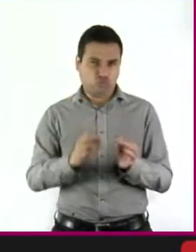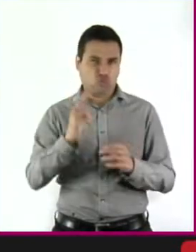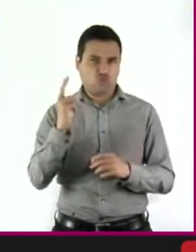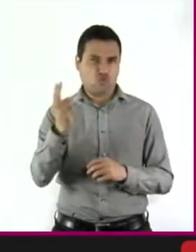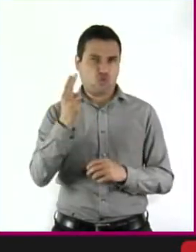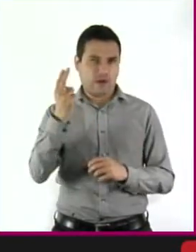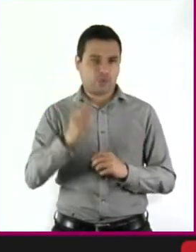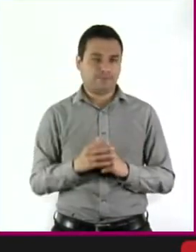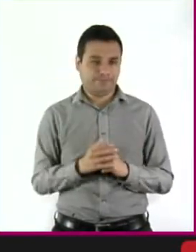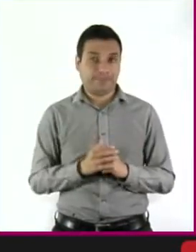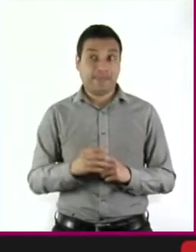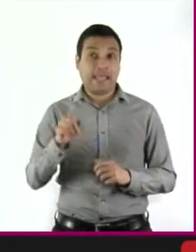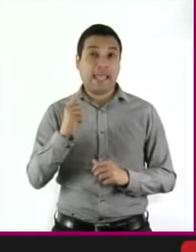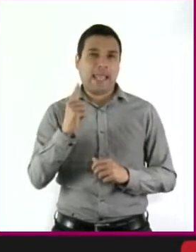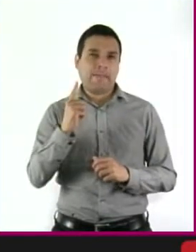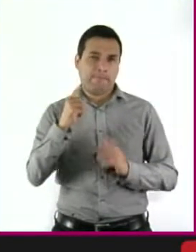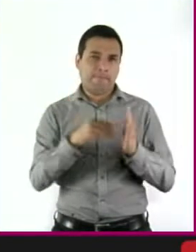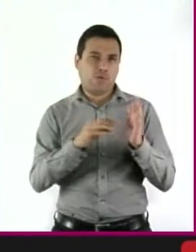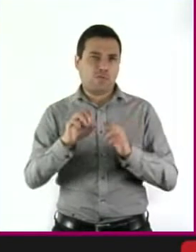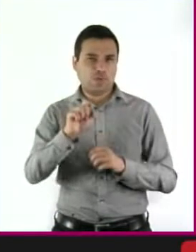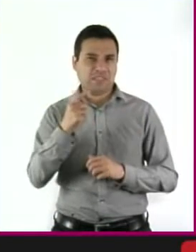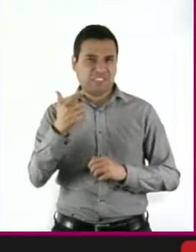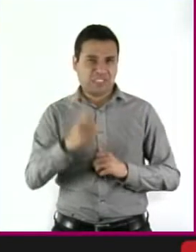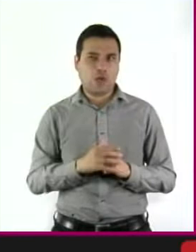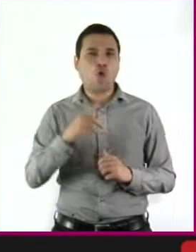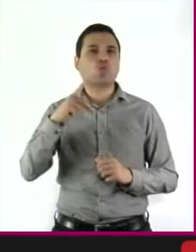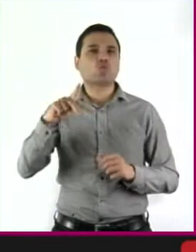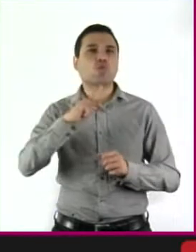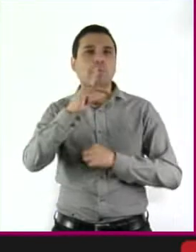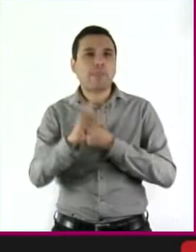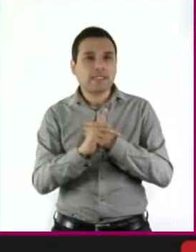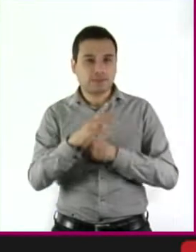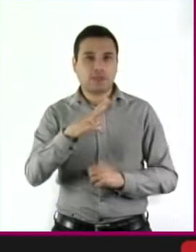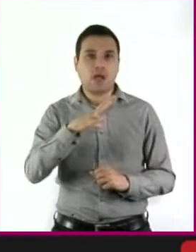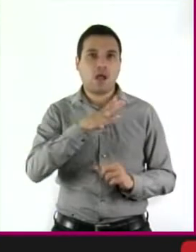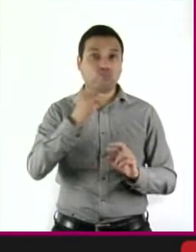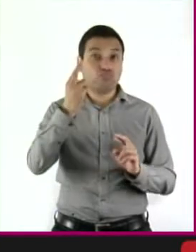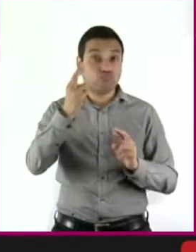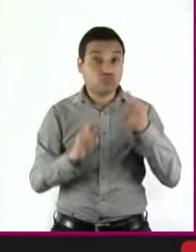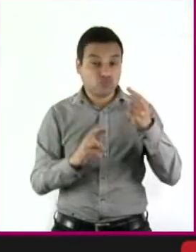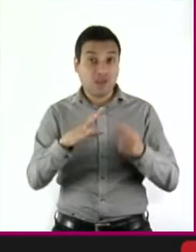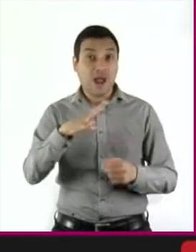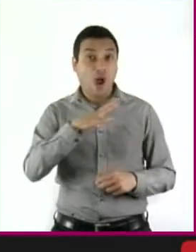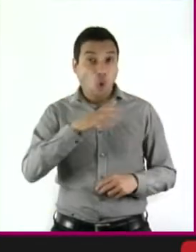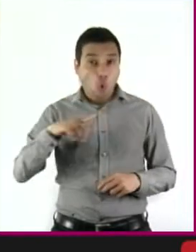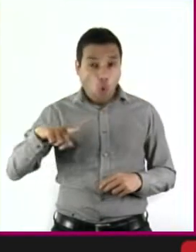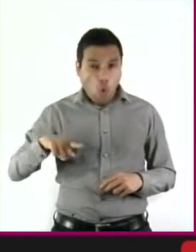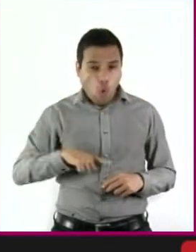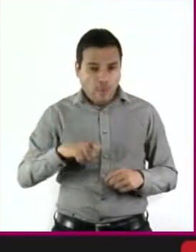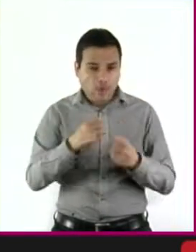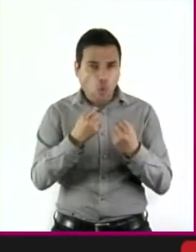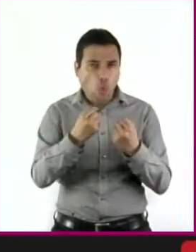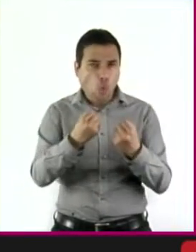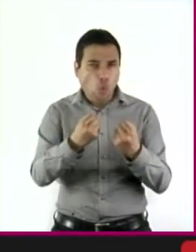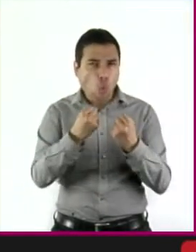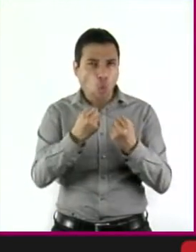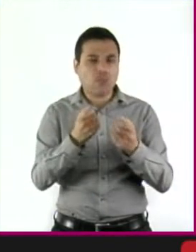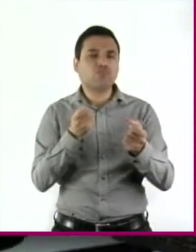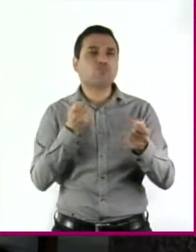1927 hubo un golpe de Estado en su país y se instauró una dictadura cívico-militar.